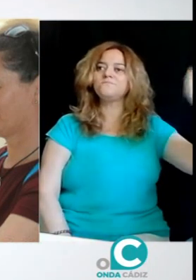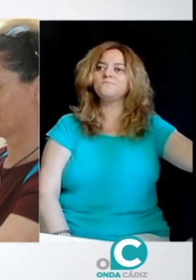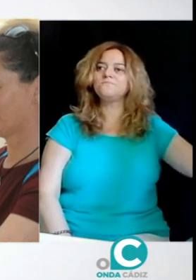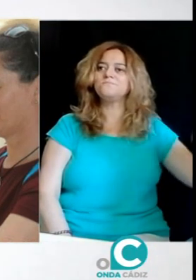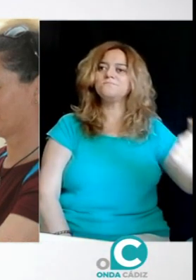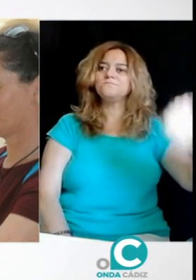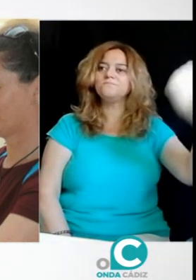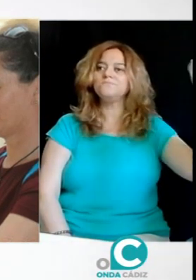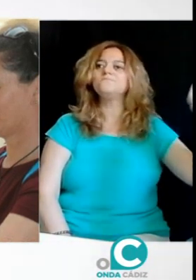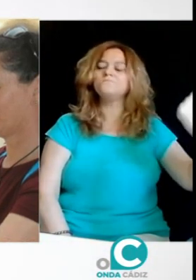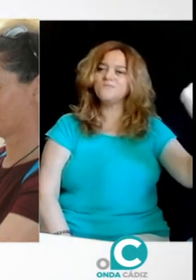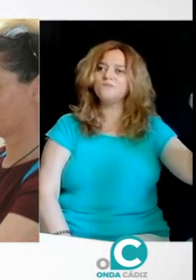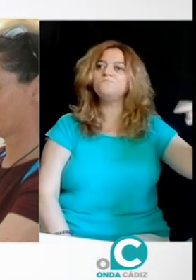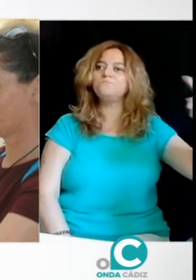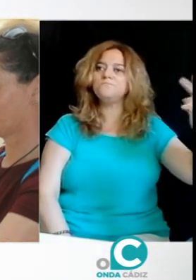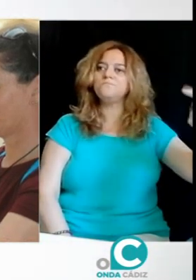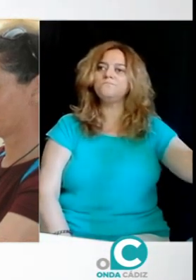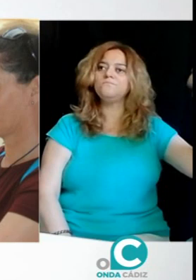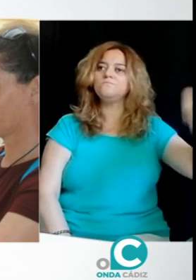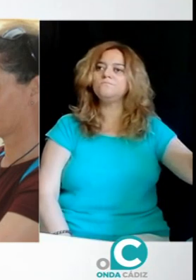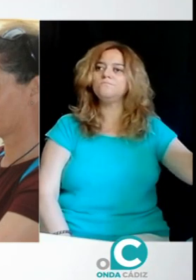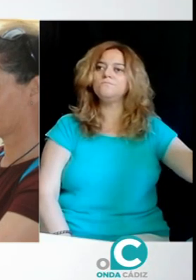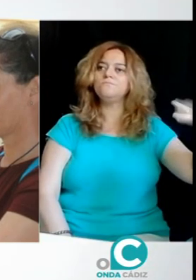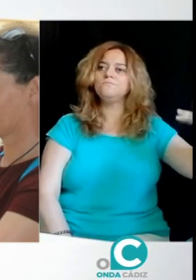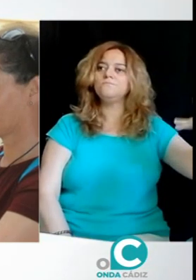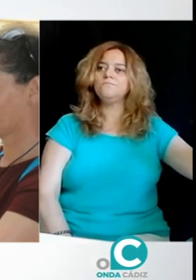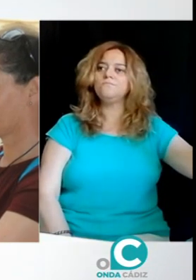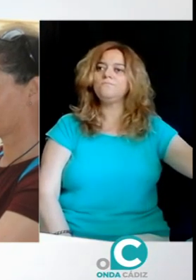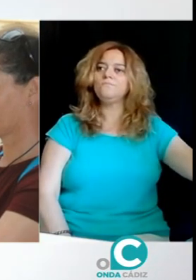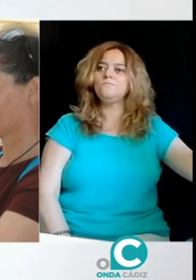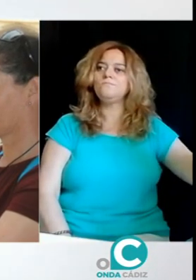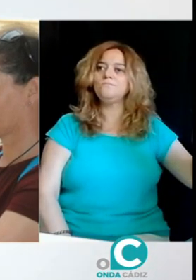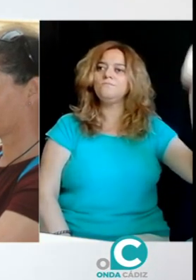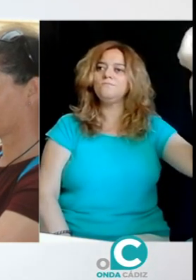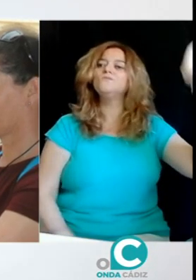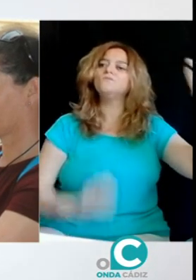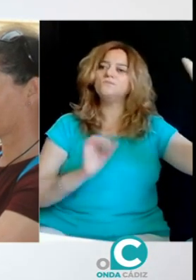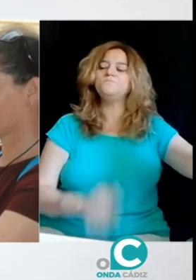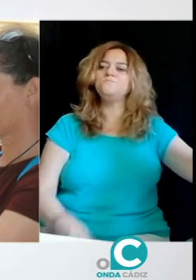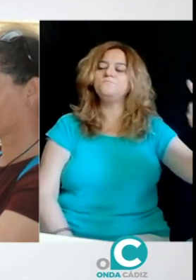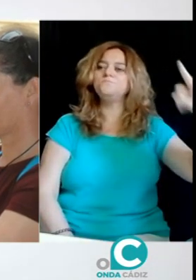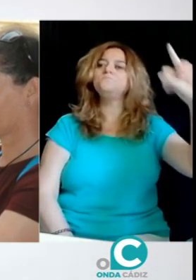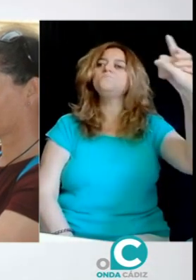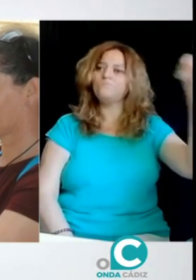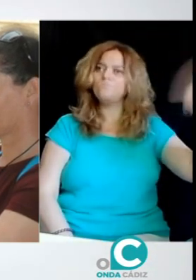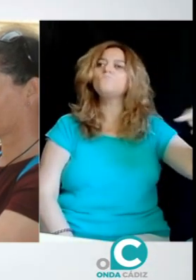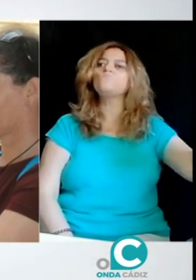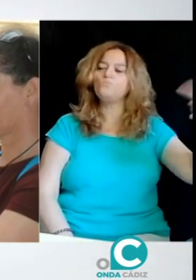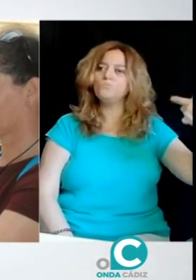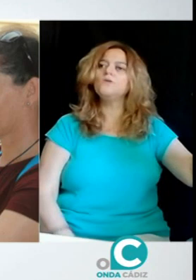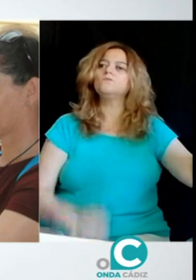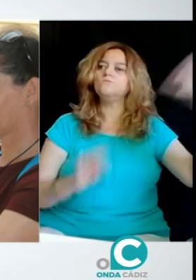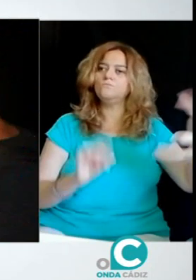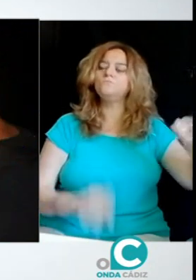mejorar la calidad de vida de estas personas con sordoceguera. Cuéntanos un poquito la labor, el trabajo que